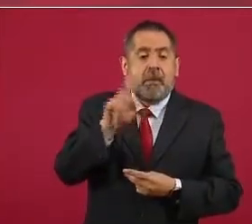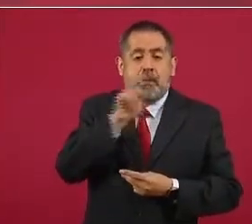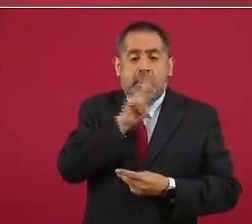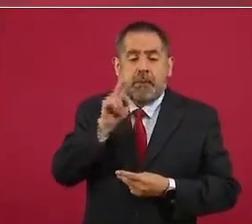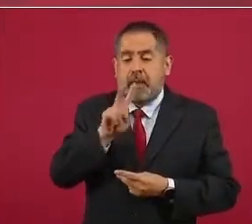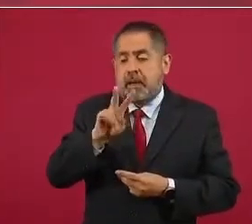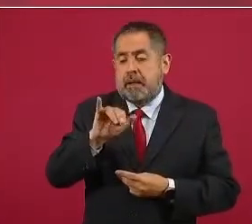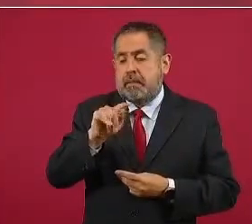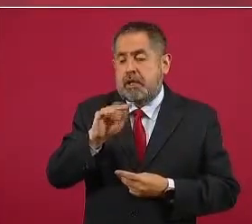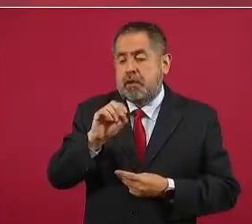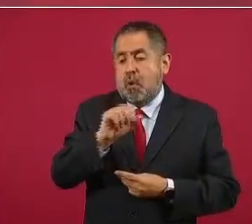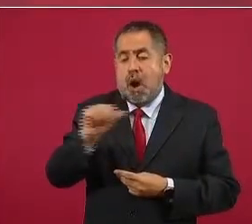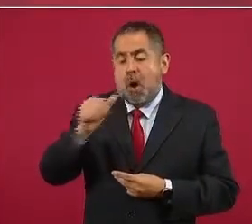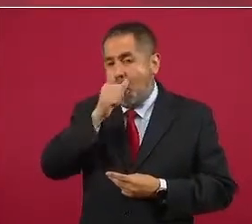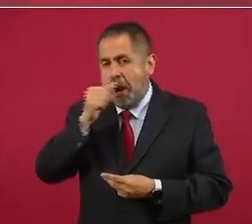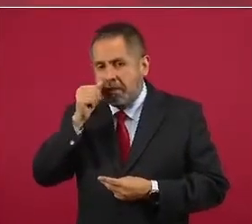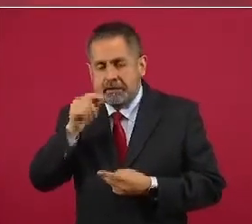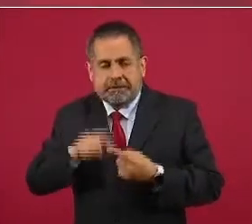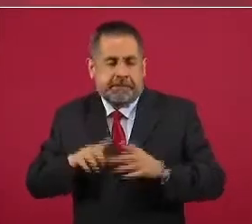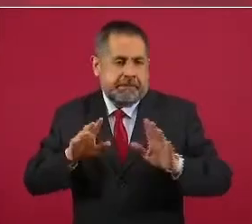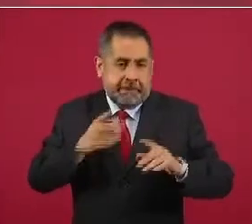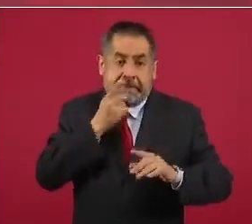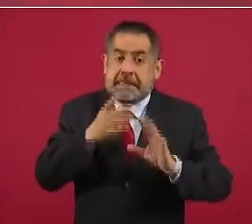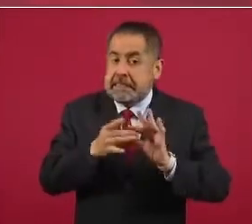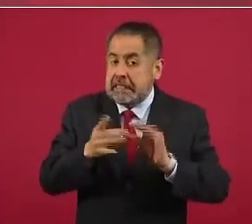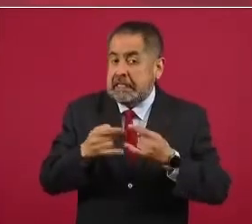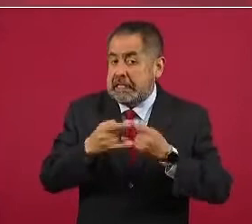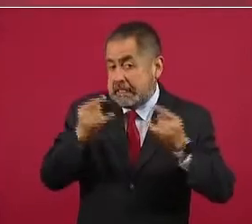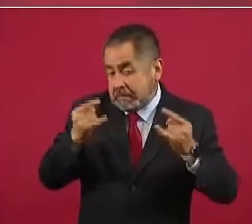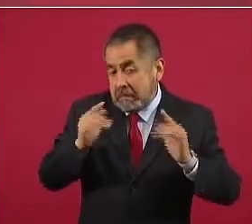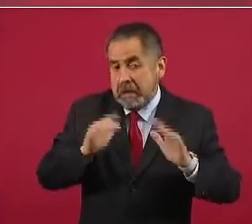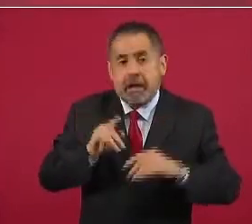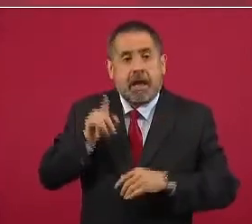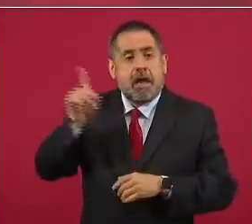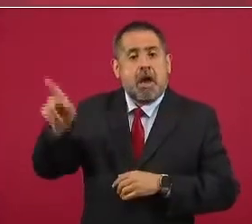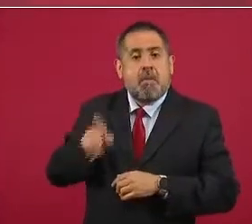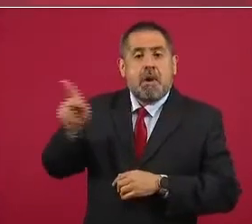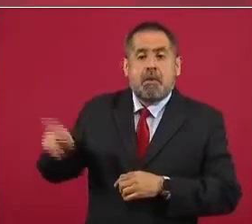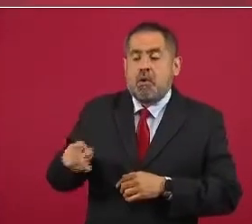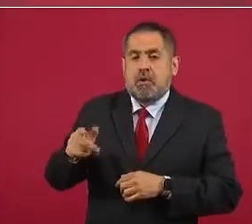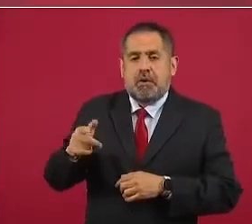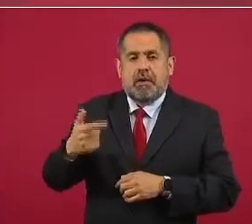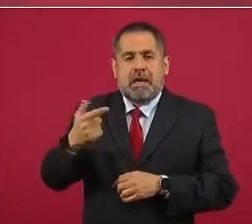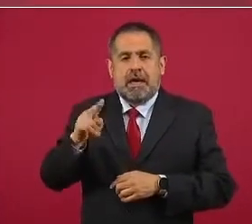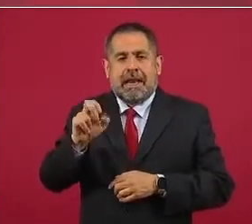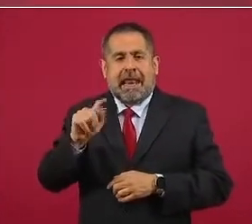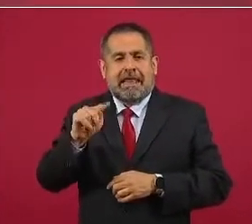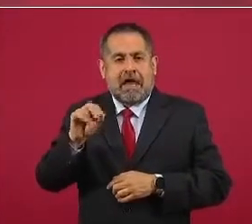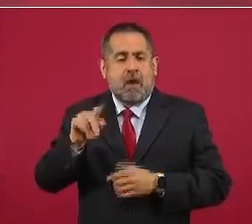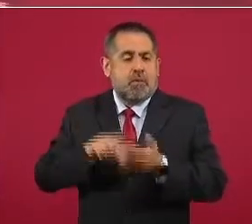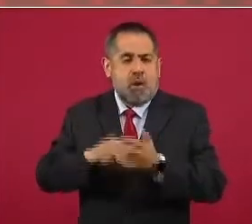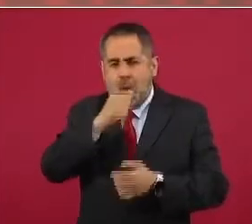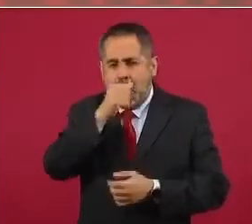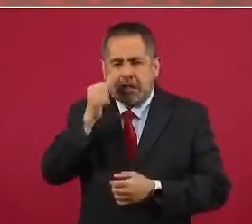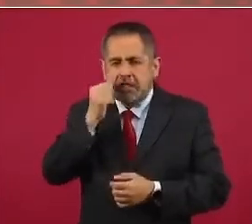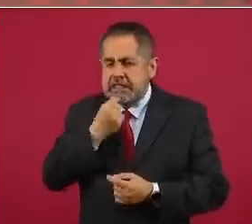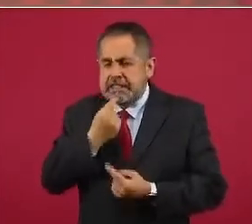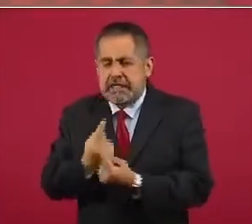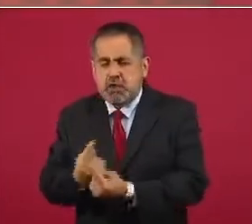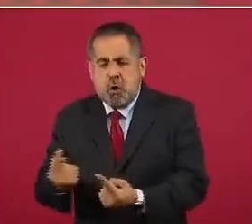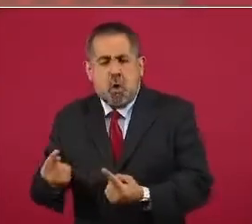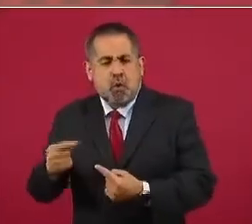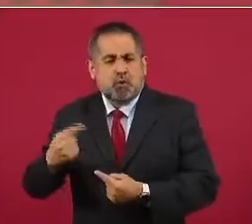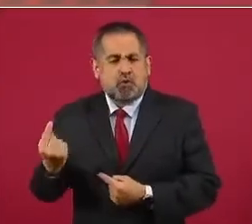una que en Guelatao Juárez era niño y hay en efecto una